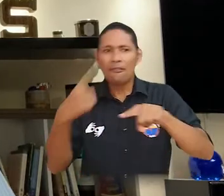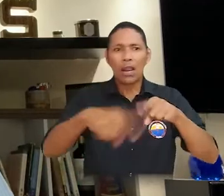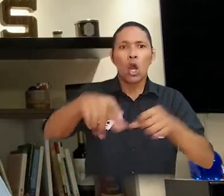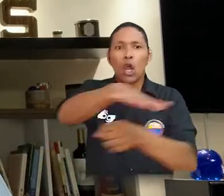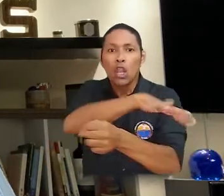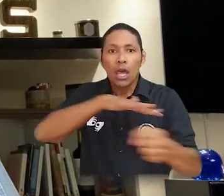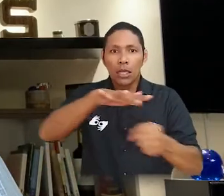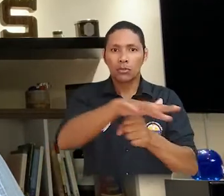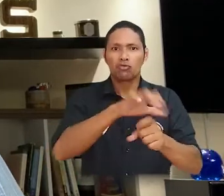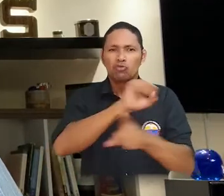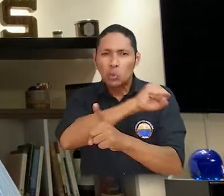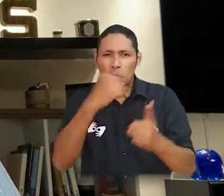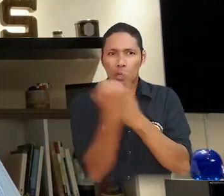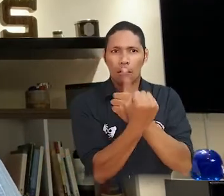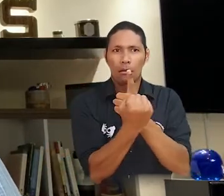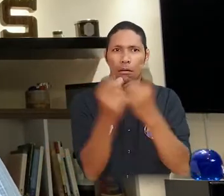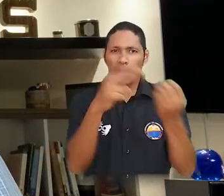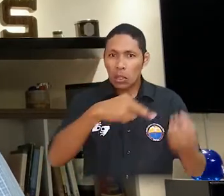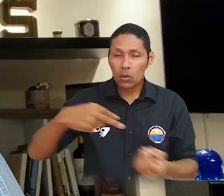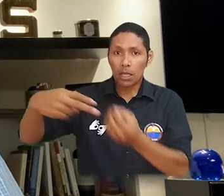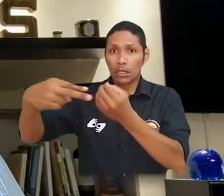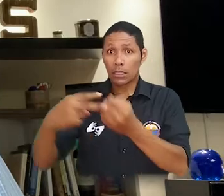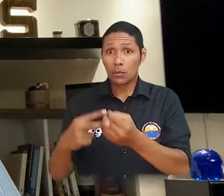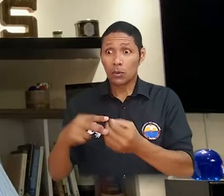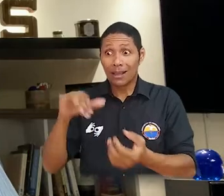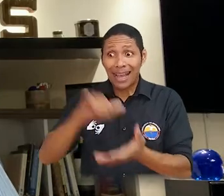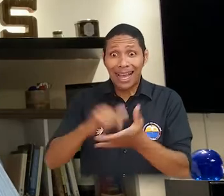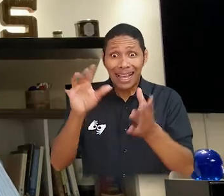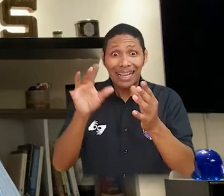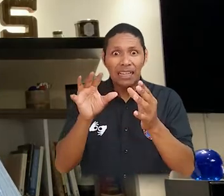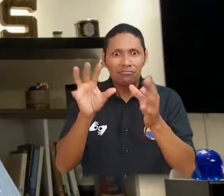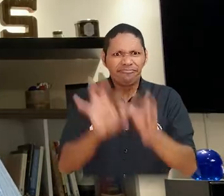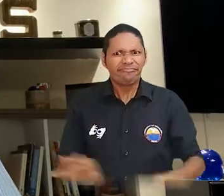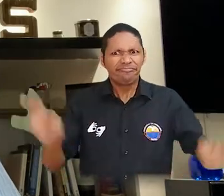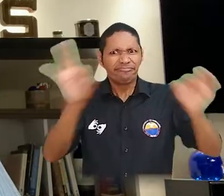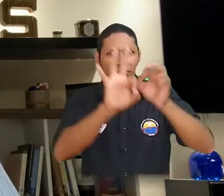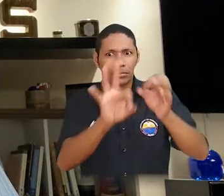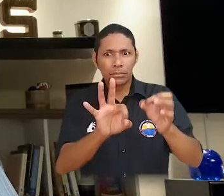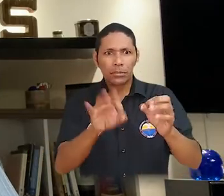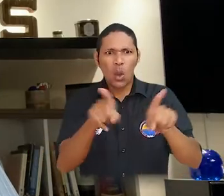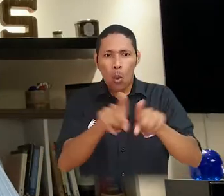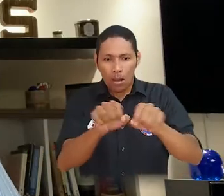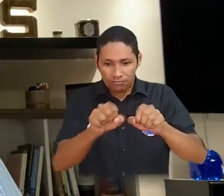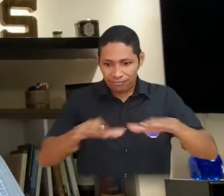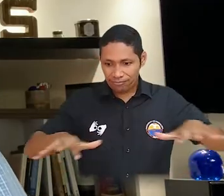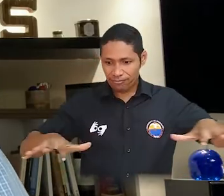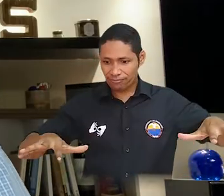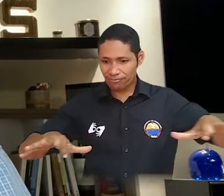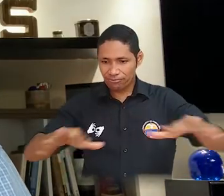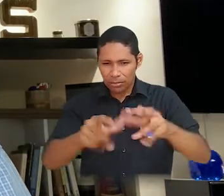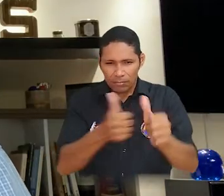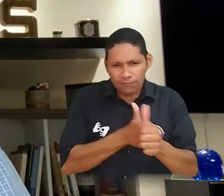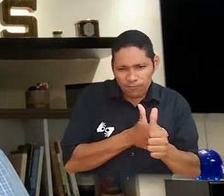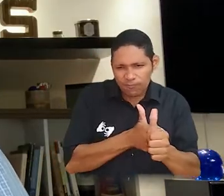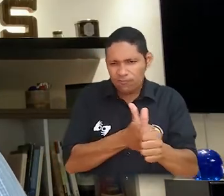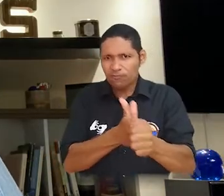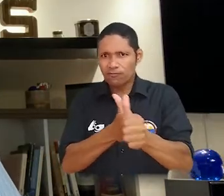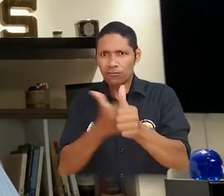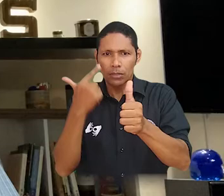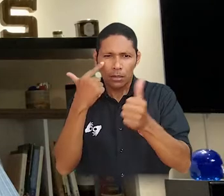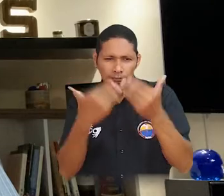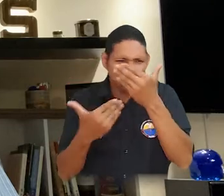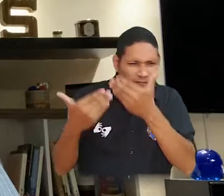educativos de las escuelas. Y de esta manera pues se establecen estrategias de seguimiento, estrategias de evaluación